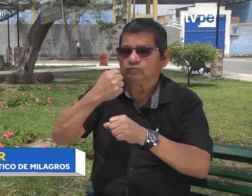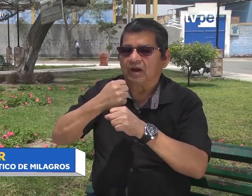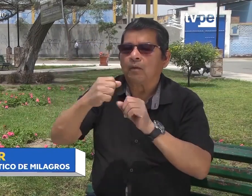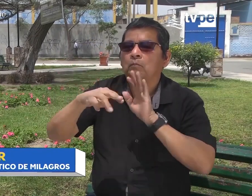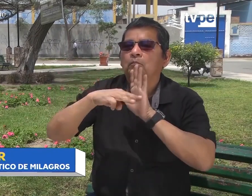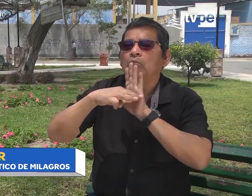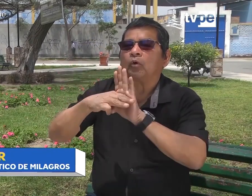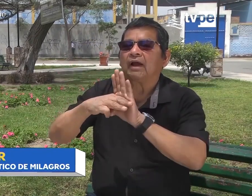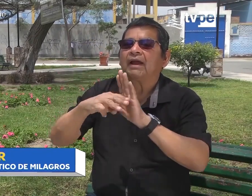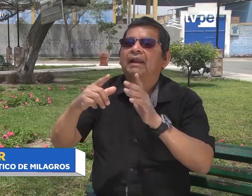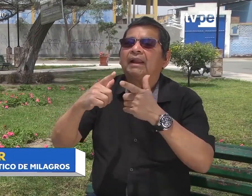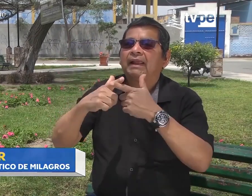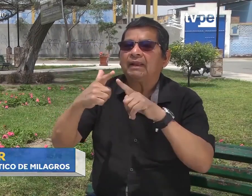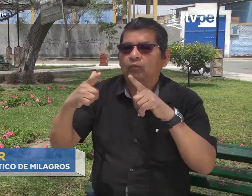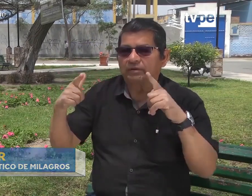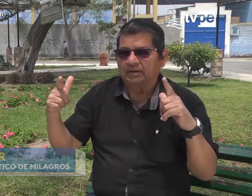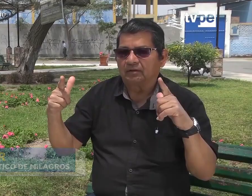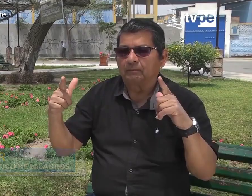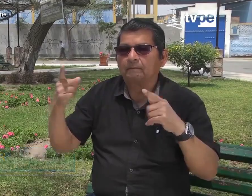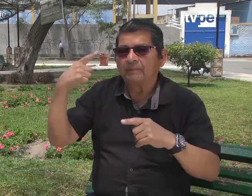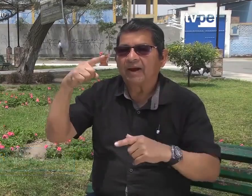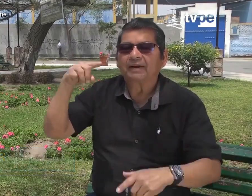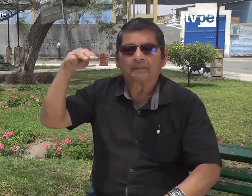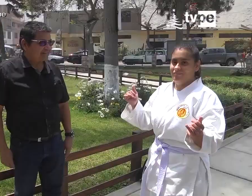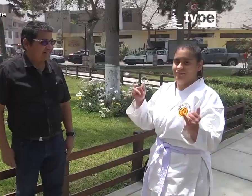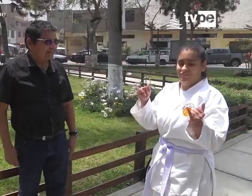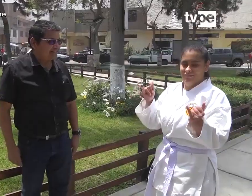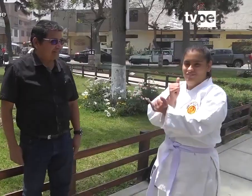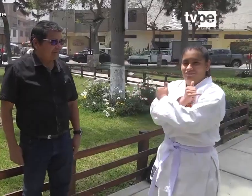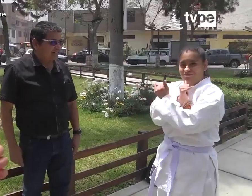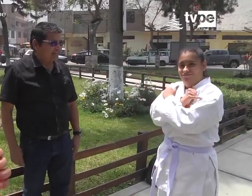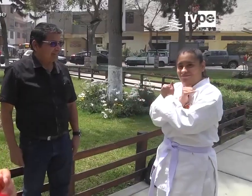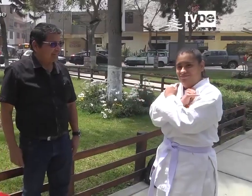y trabajo como modelo lingüístico para Milagros.